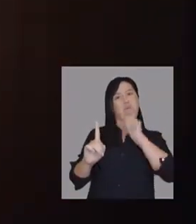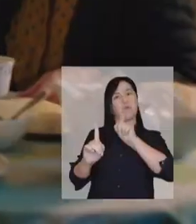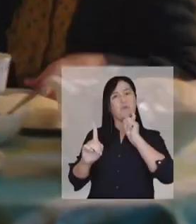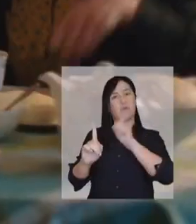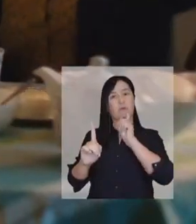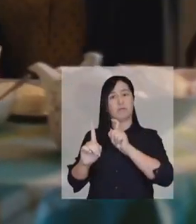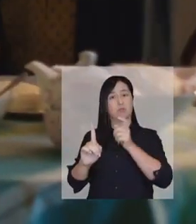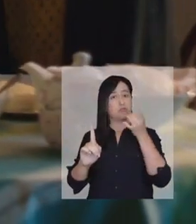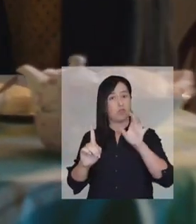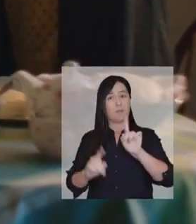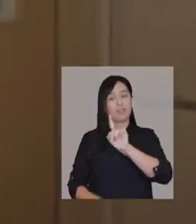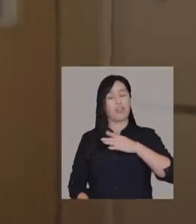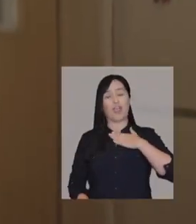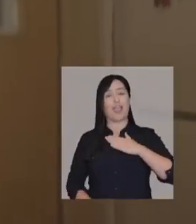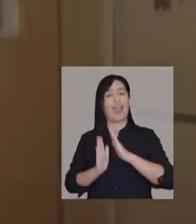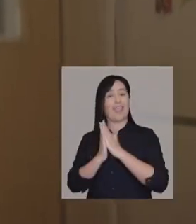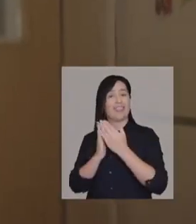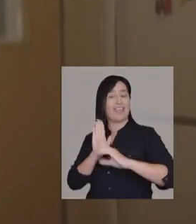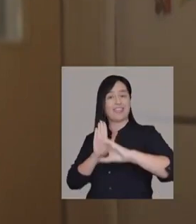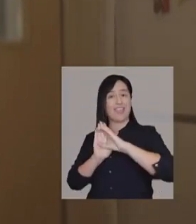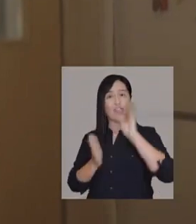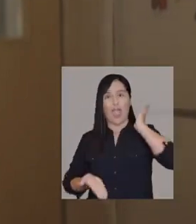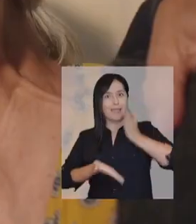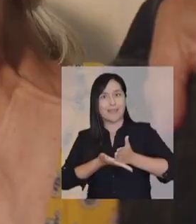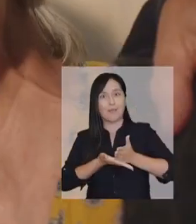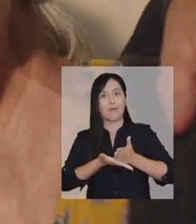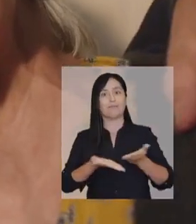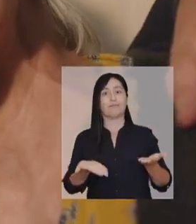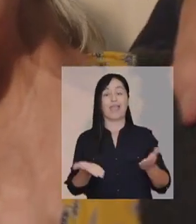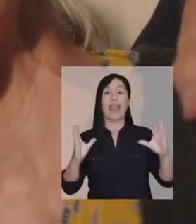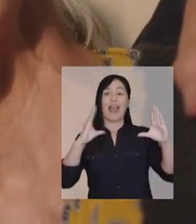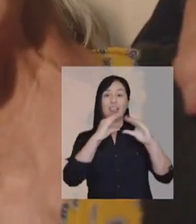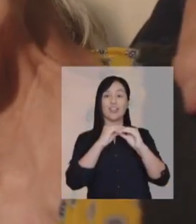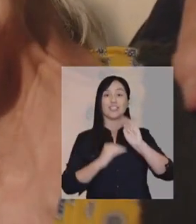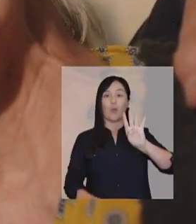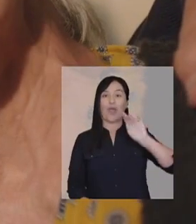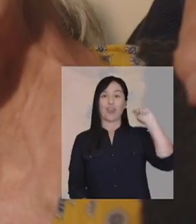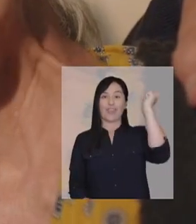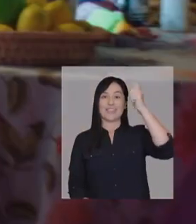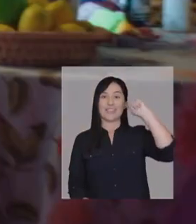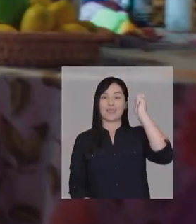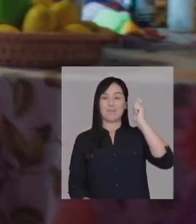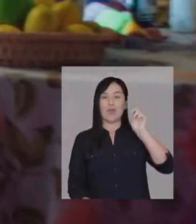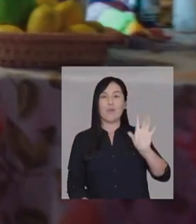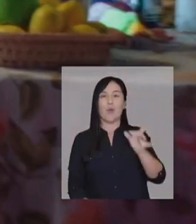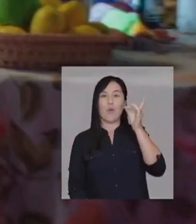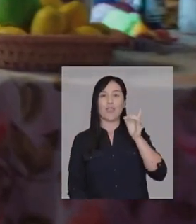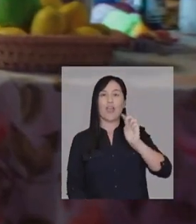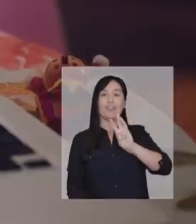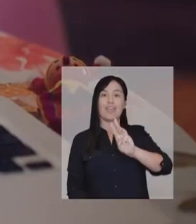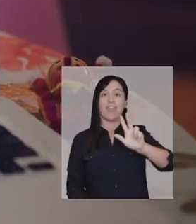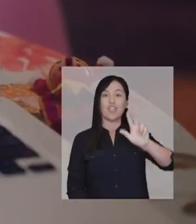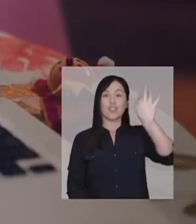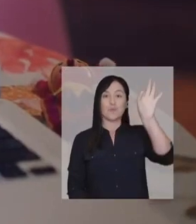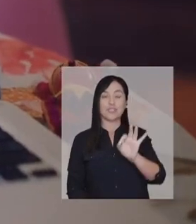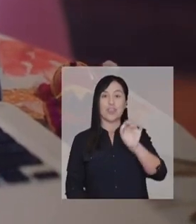Te atacaban Solo por no querer un texto tan extremo La noche del 4 de septiembre Nos dimos